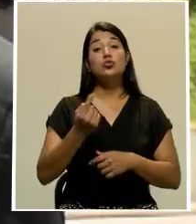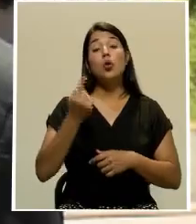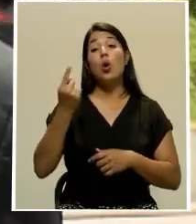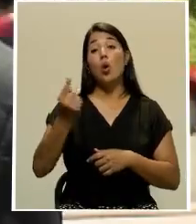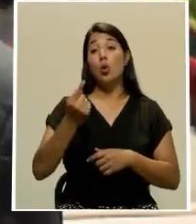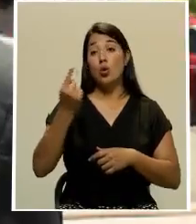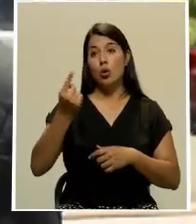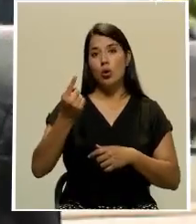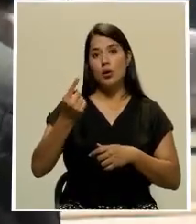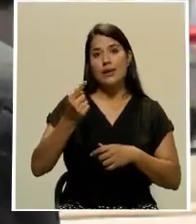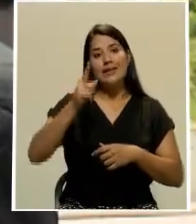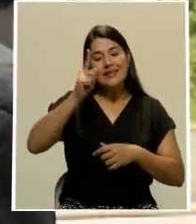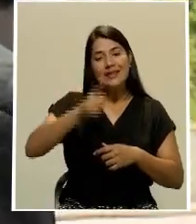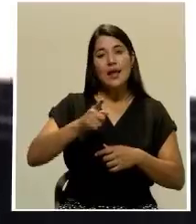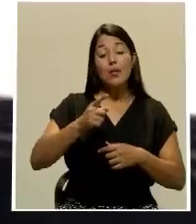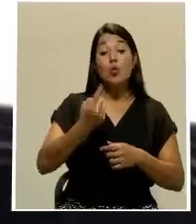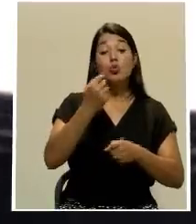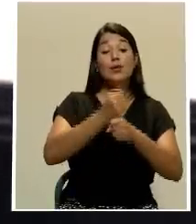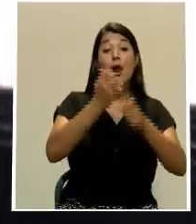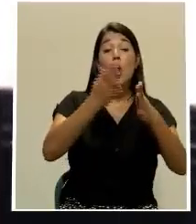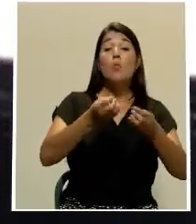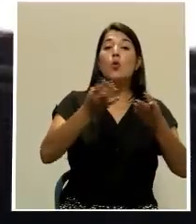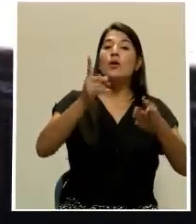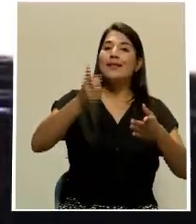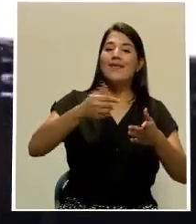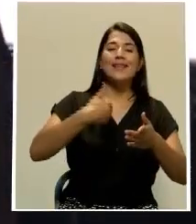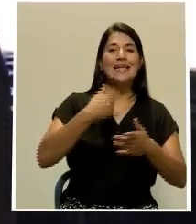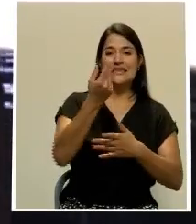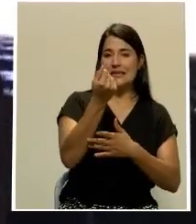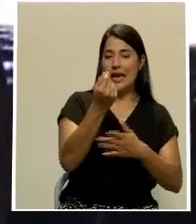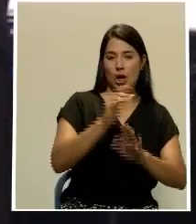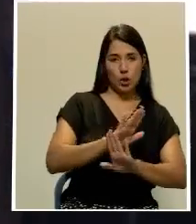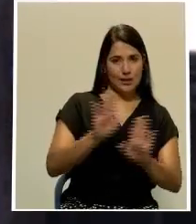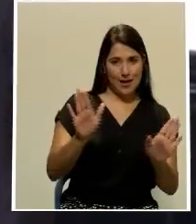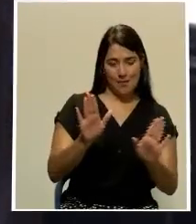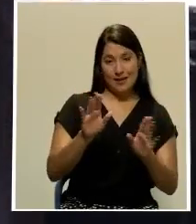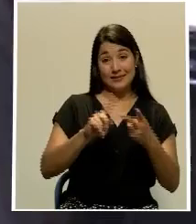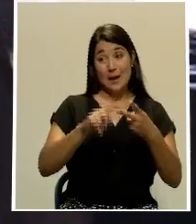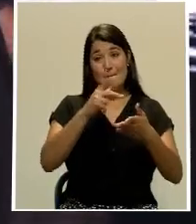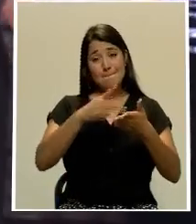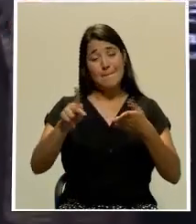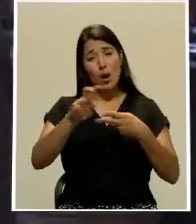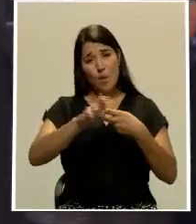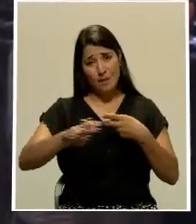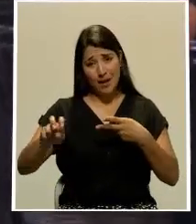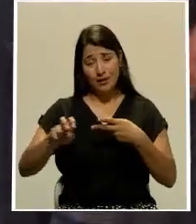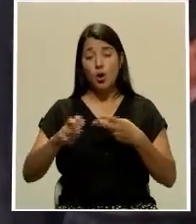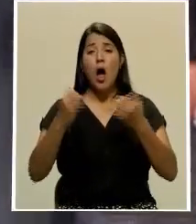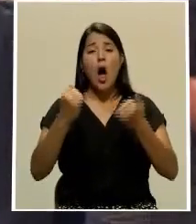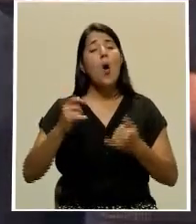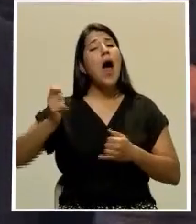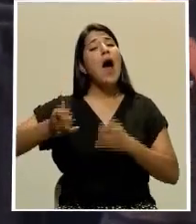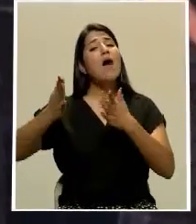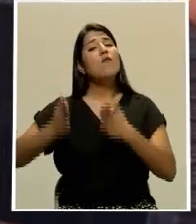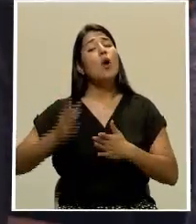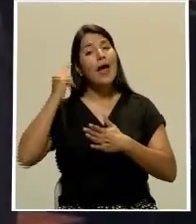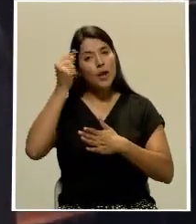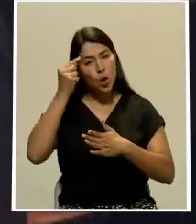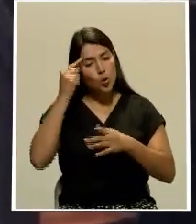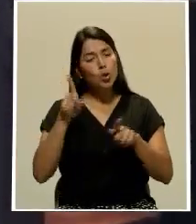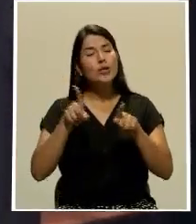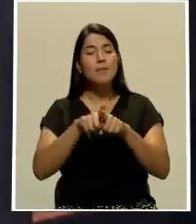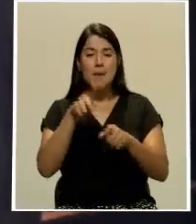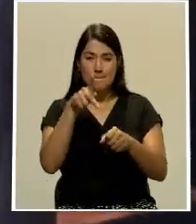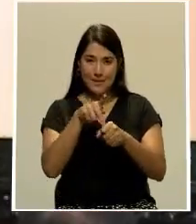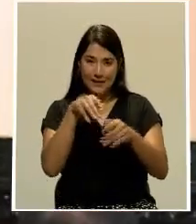la recepción de salario y de viáticos. La Procuraduría de la Ética Pública también participará en la investigación que se realiza por parte del